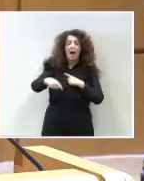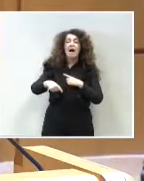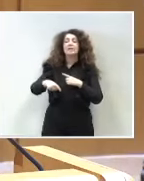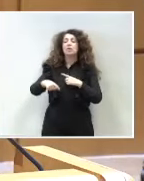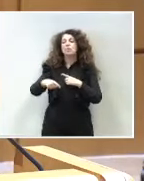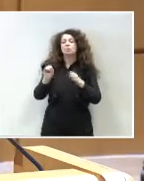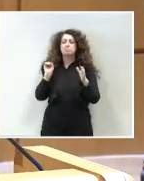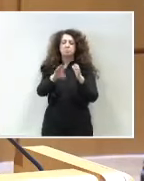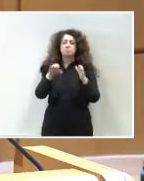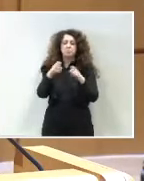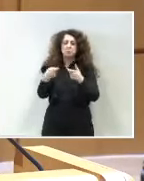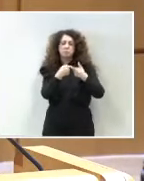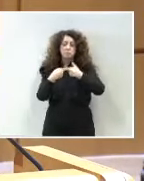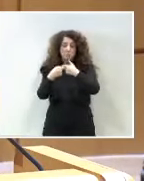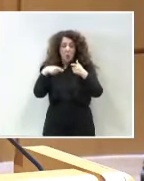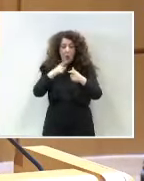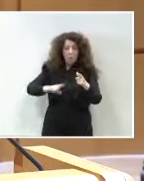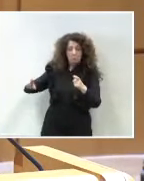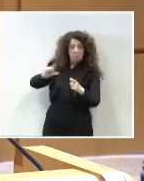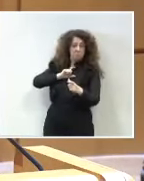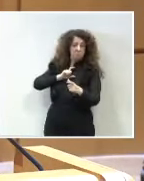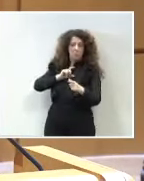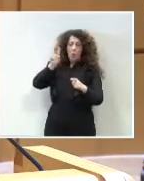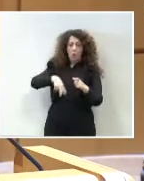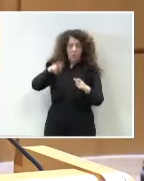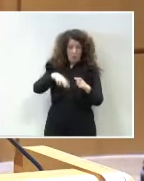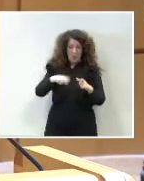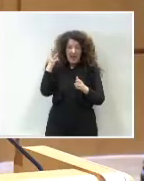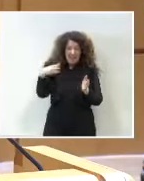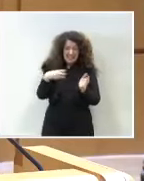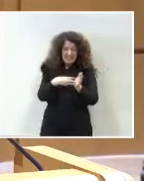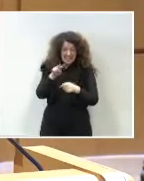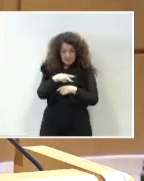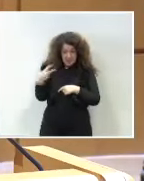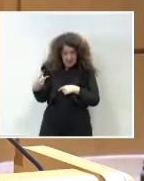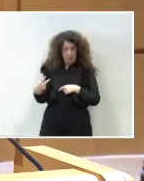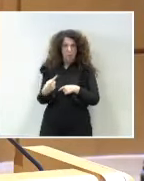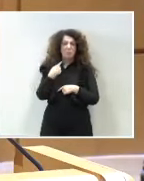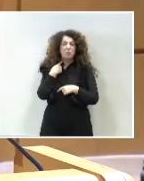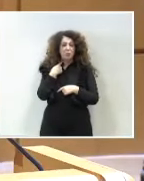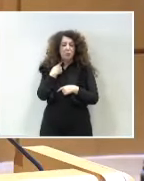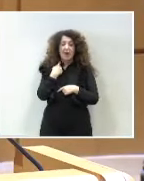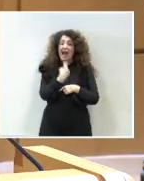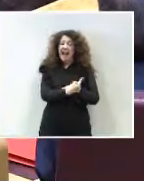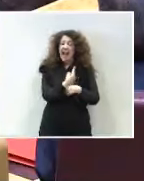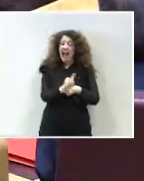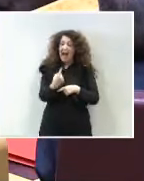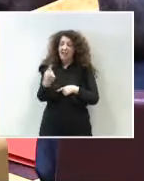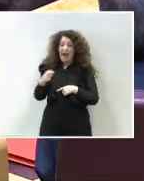inversiones. Esos 3.000 euros que pierde anualmente cada catalán y cada catalana.